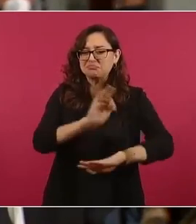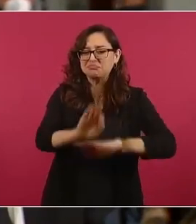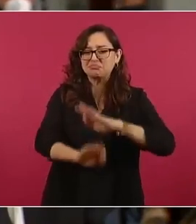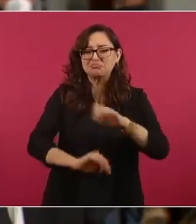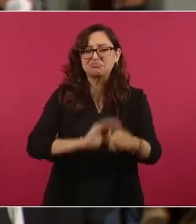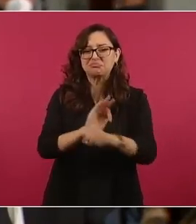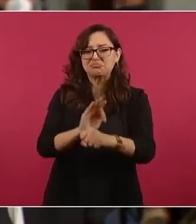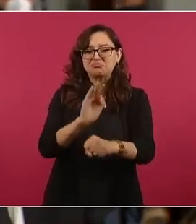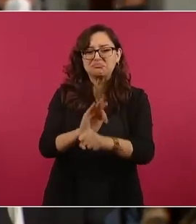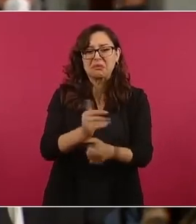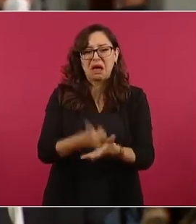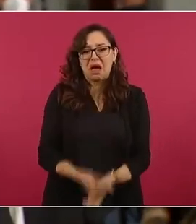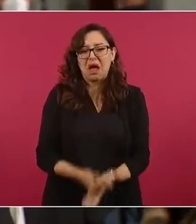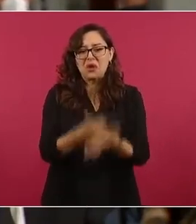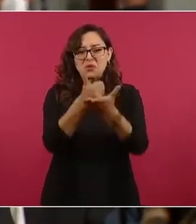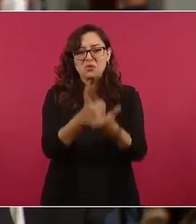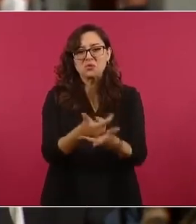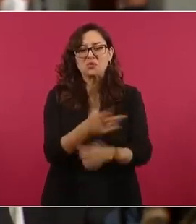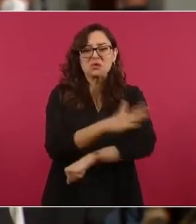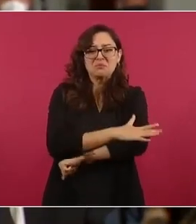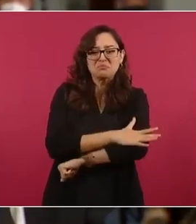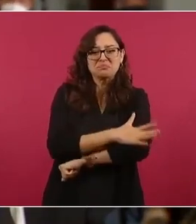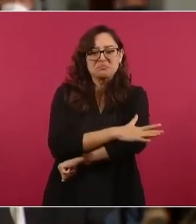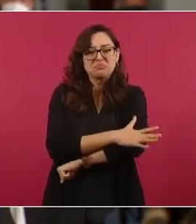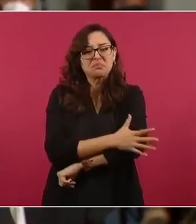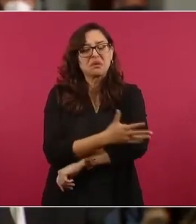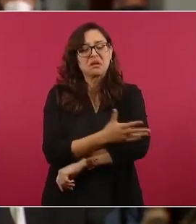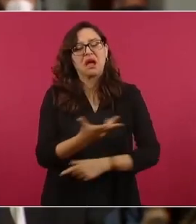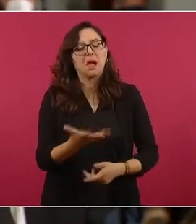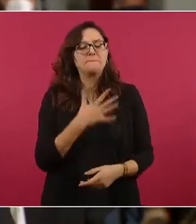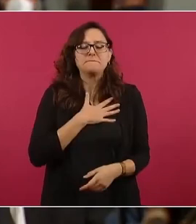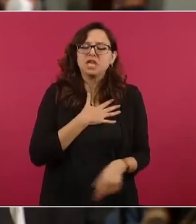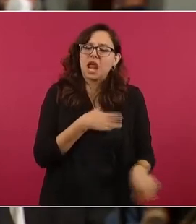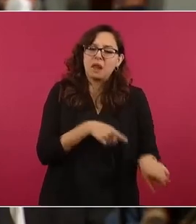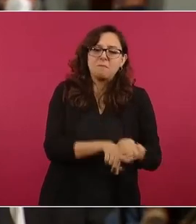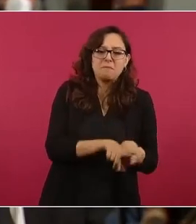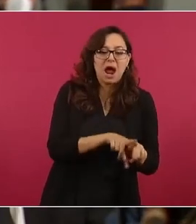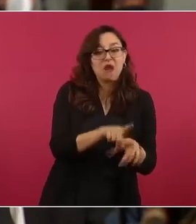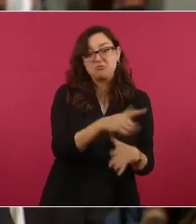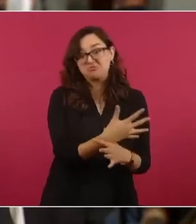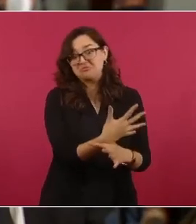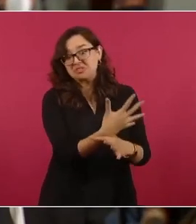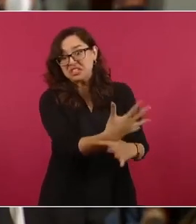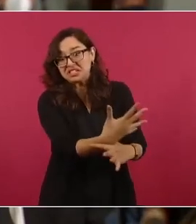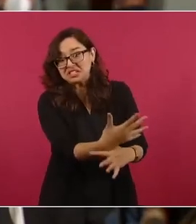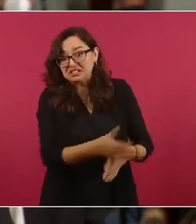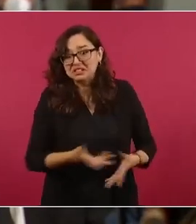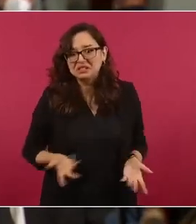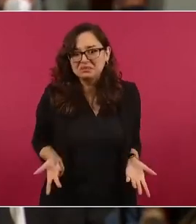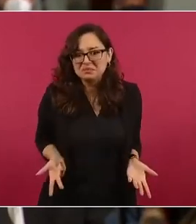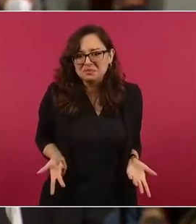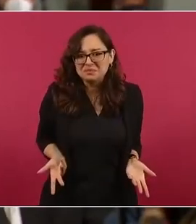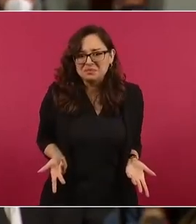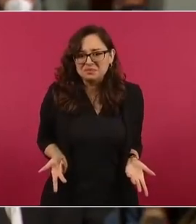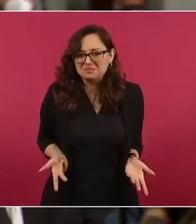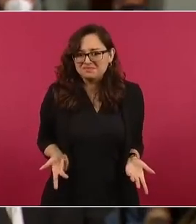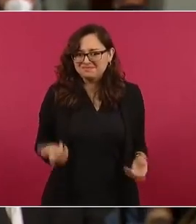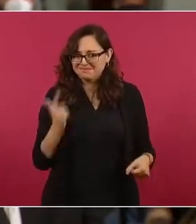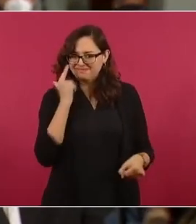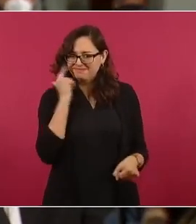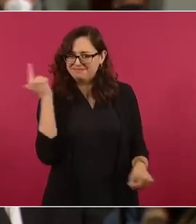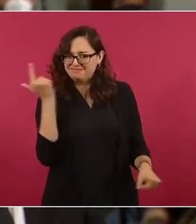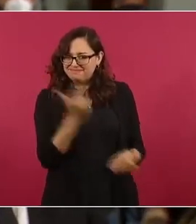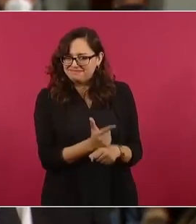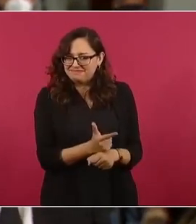ayudan, que hermanito, ya sabe. Y, pues bueno, aquí hay una